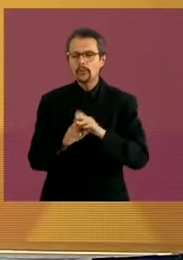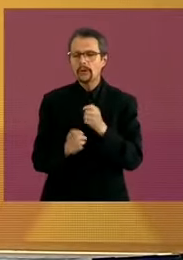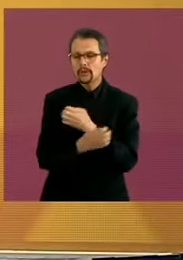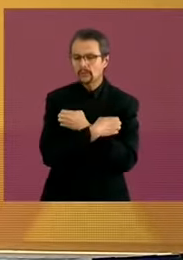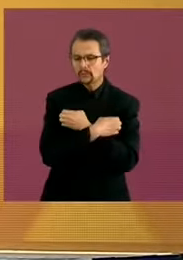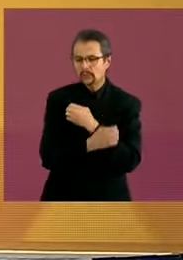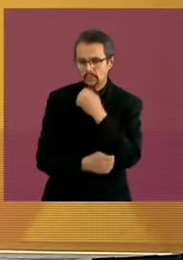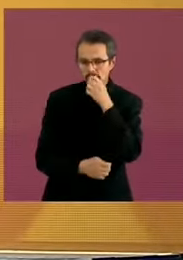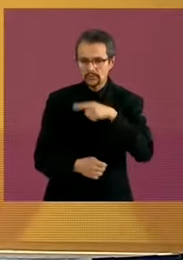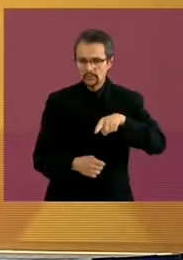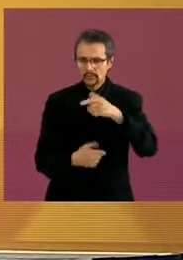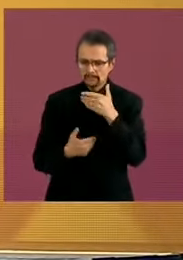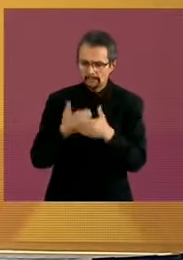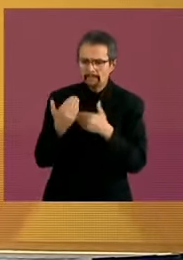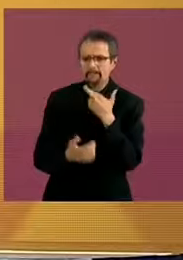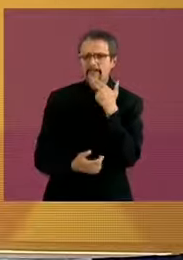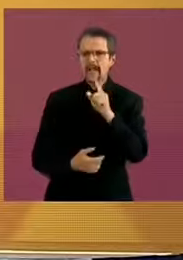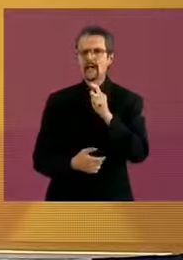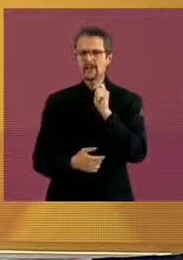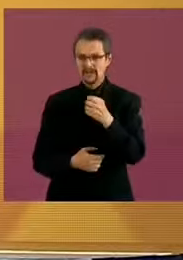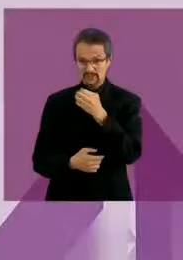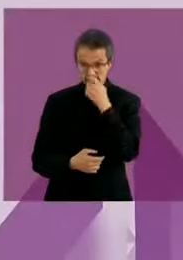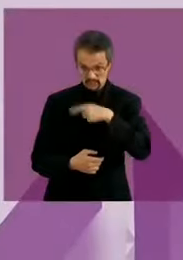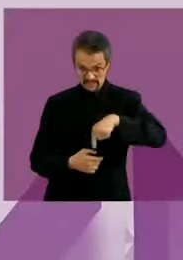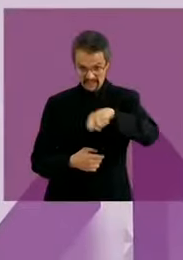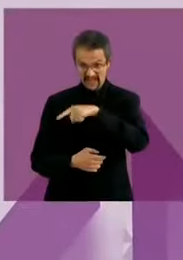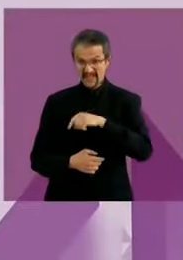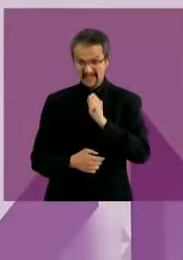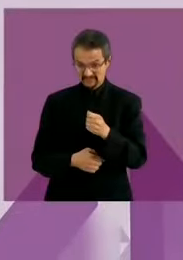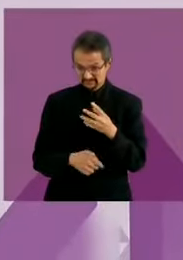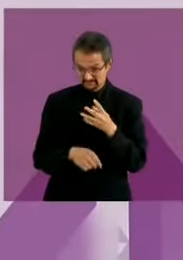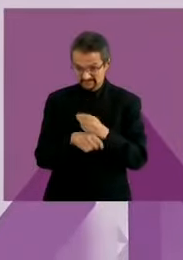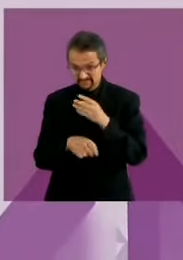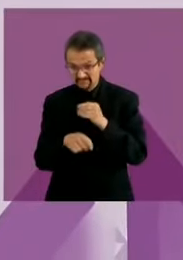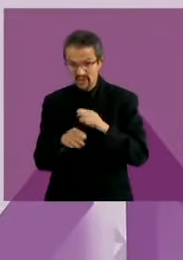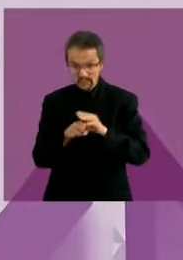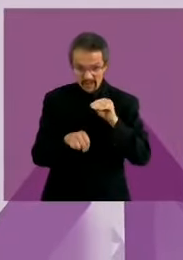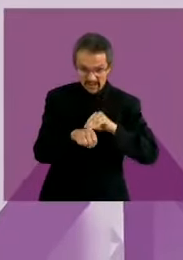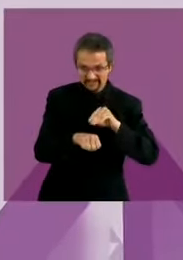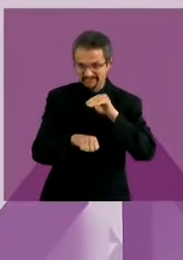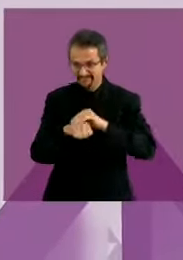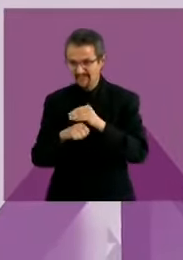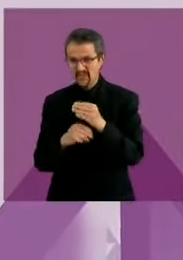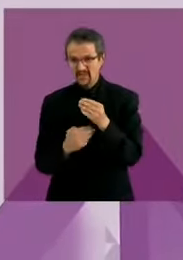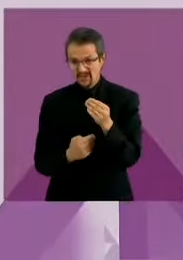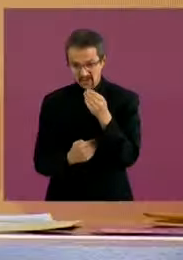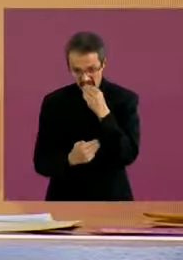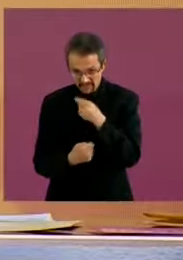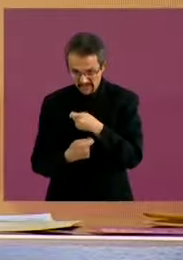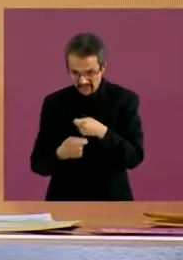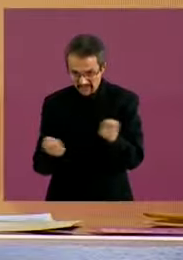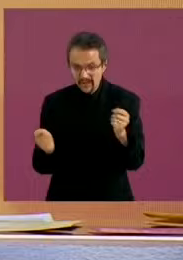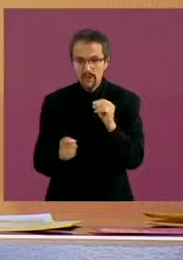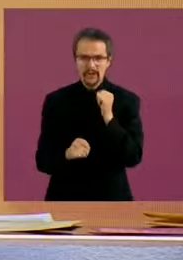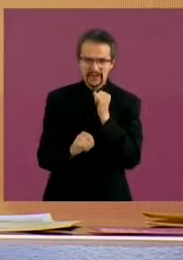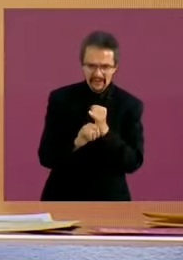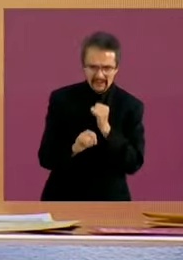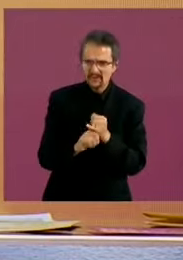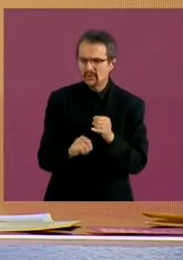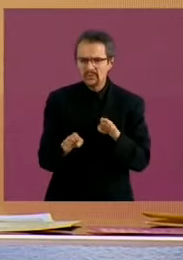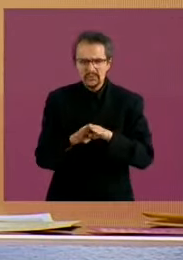educativos. Aquí mencionan agregar comedores, auditorios, internet. Pues una de las cosas que